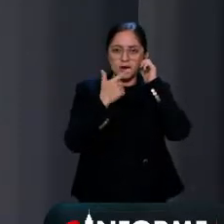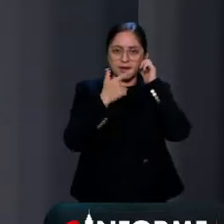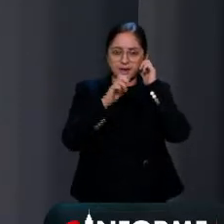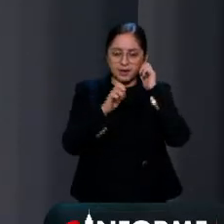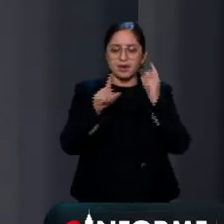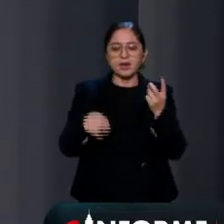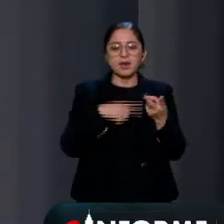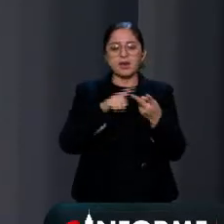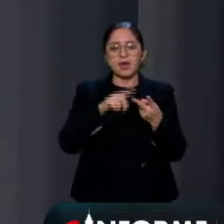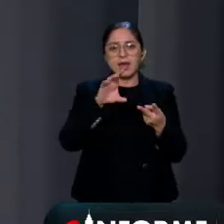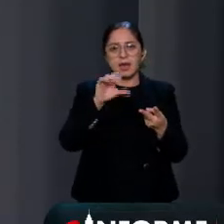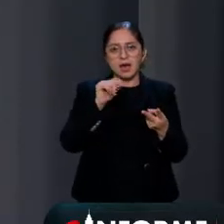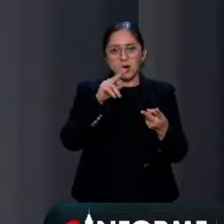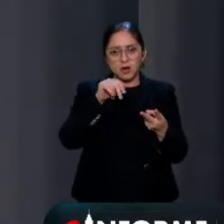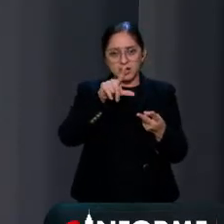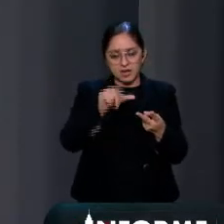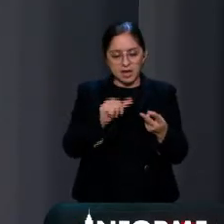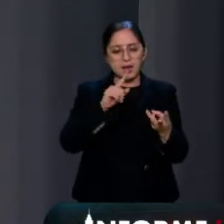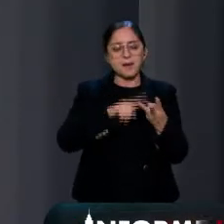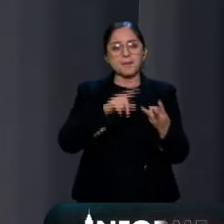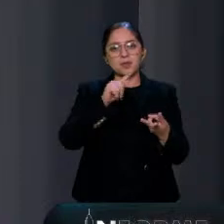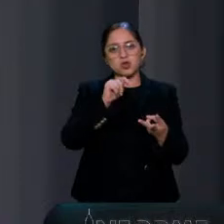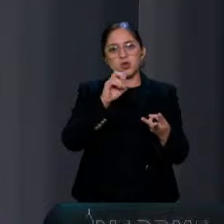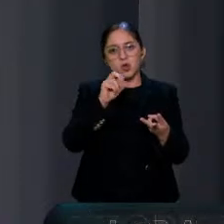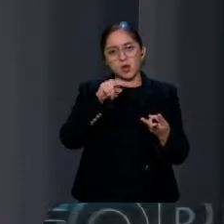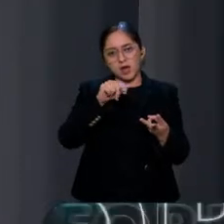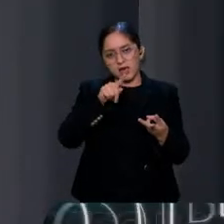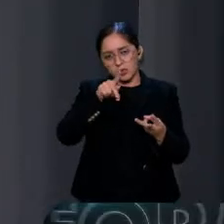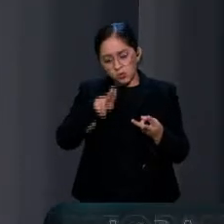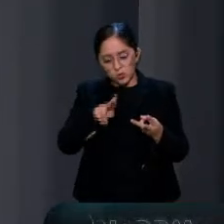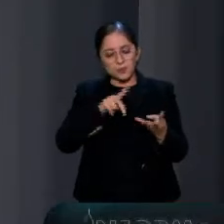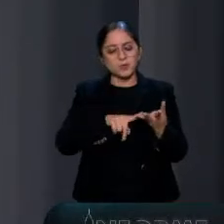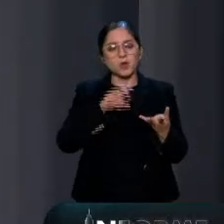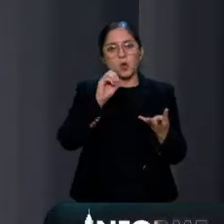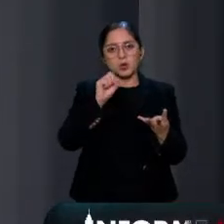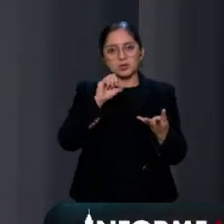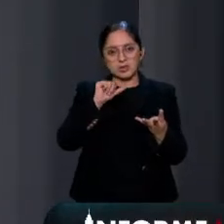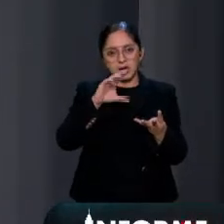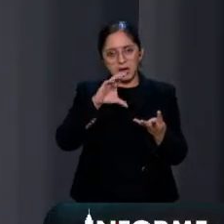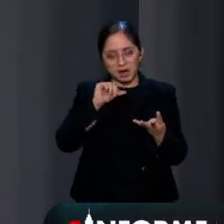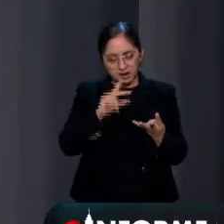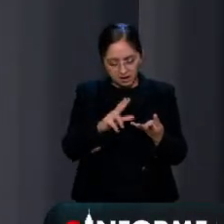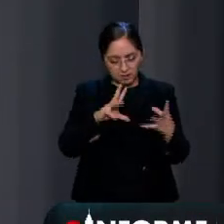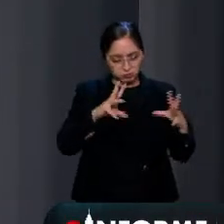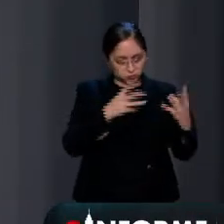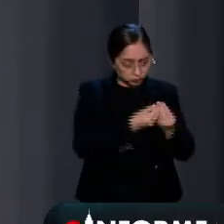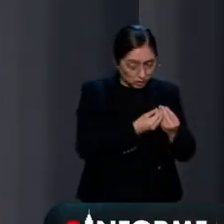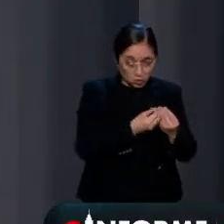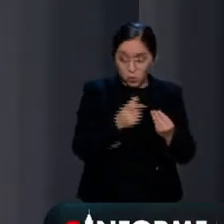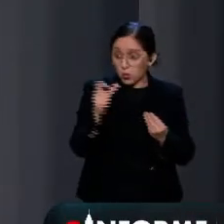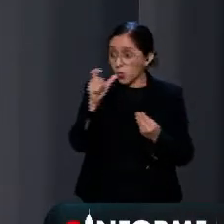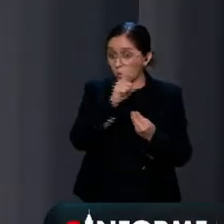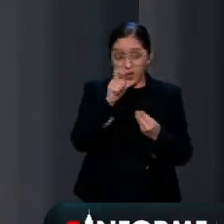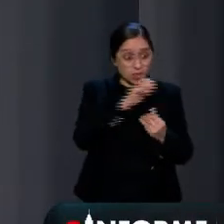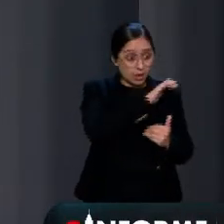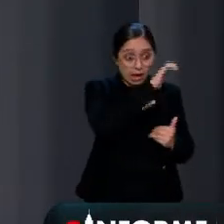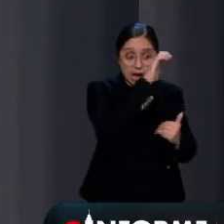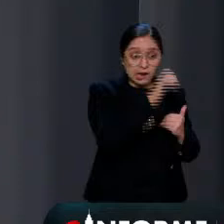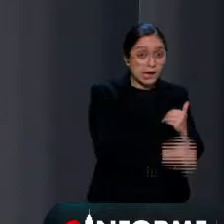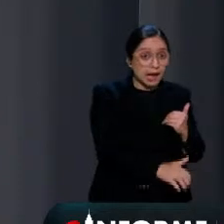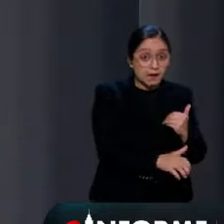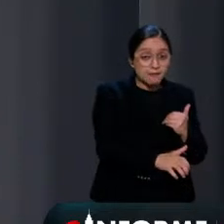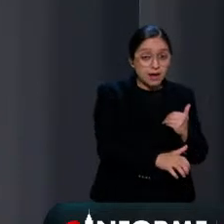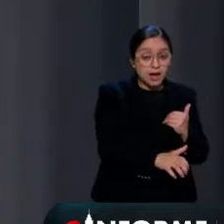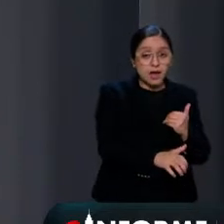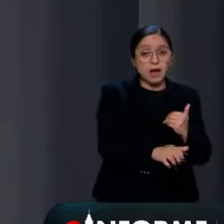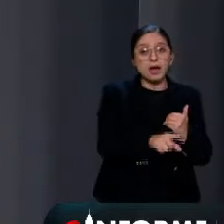Carolina Hernández y los economistas Tonatiuh Martínez y Oscar Rojas y cuando termine cuando termine aunque usted no lo vea a